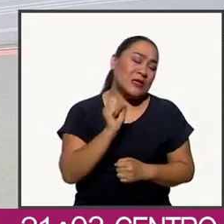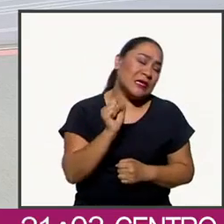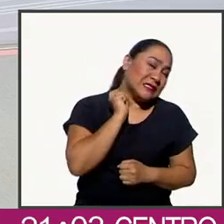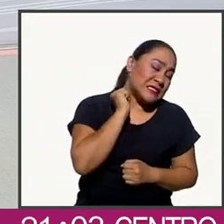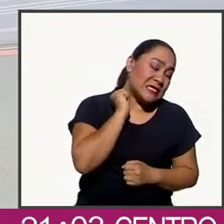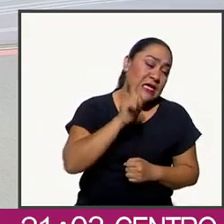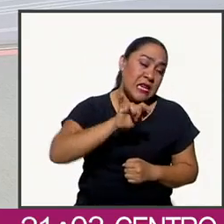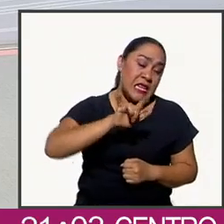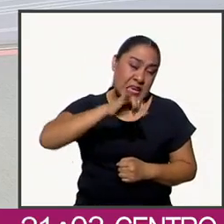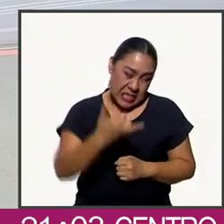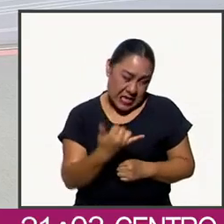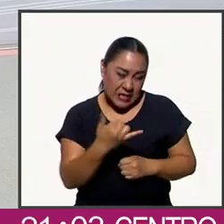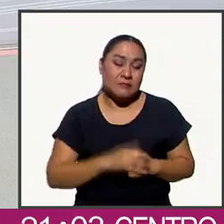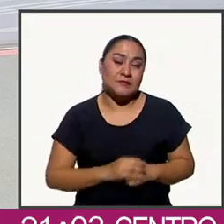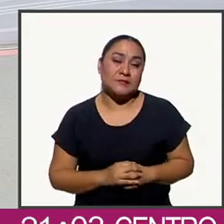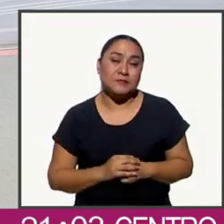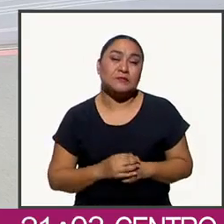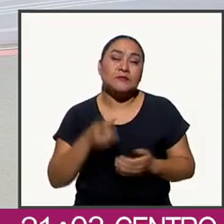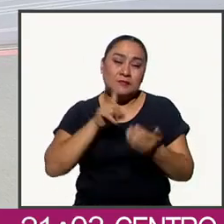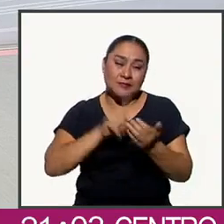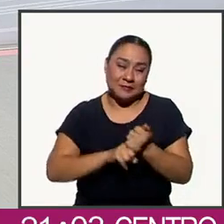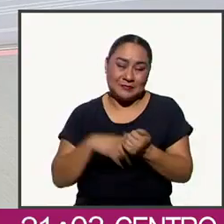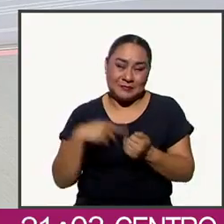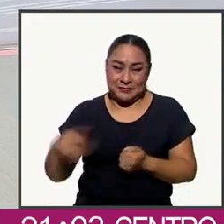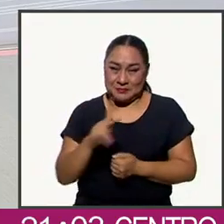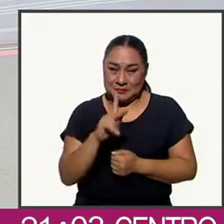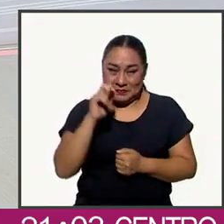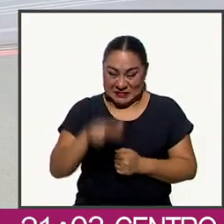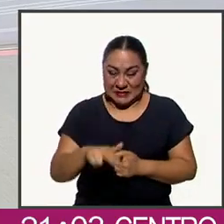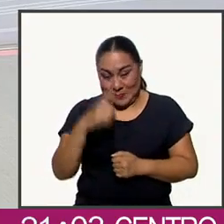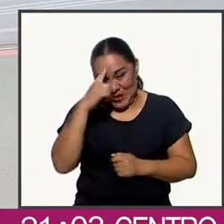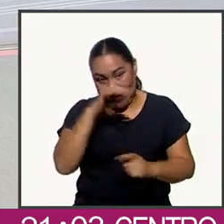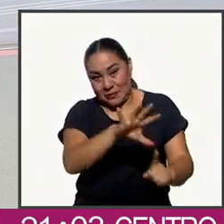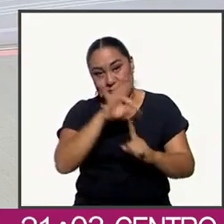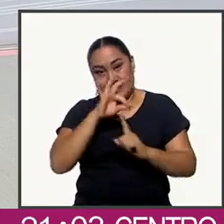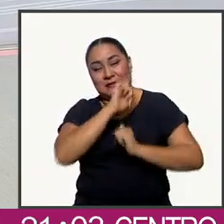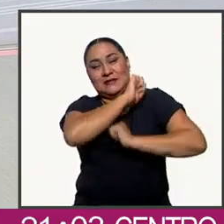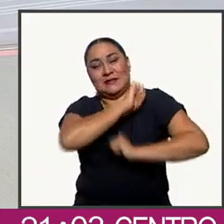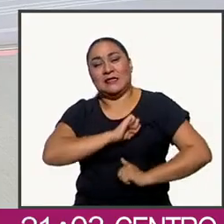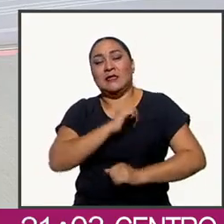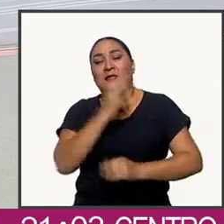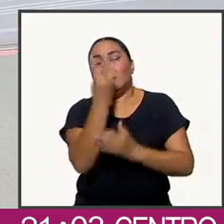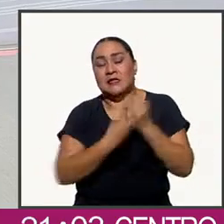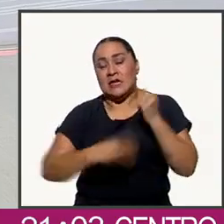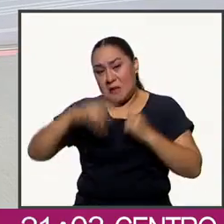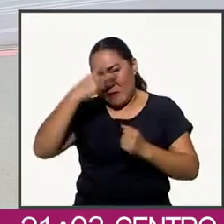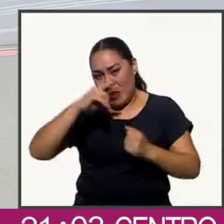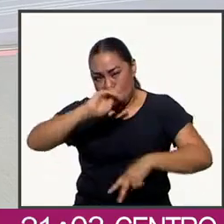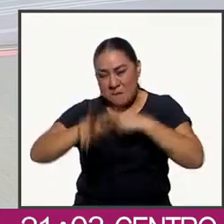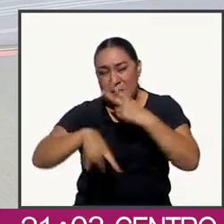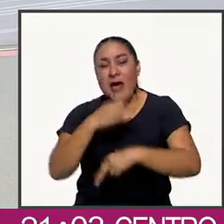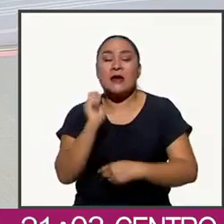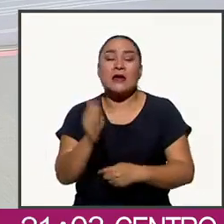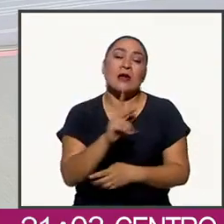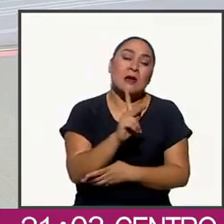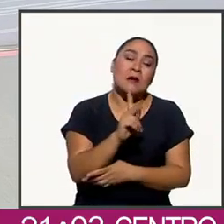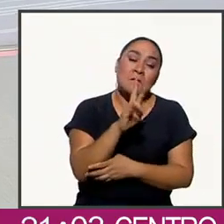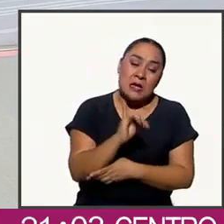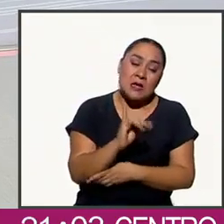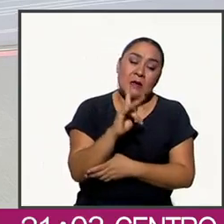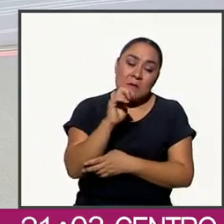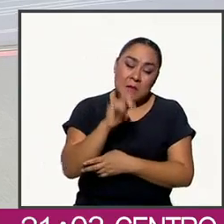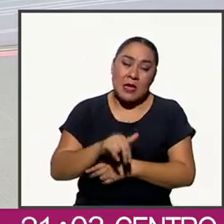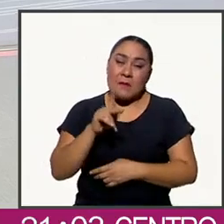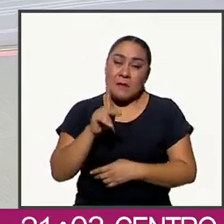entre los prospectos más sobresalientes del panismo para liderar la alianza Va por México, PRI, PAN y PRD,